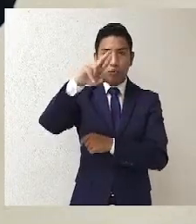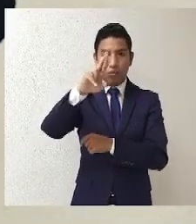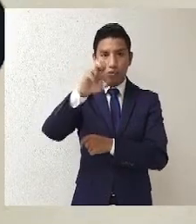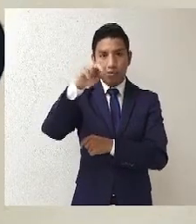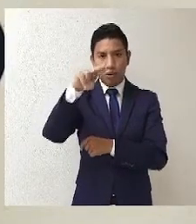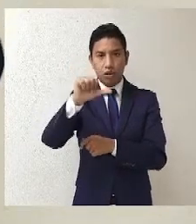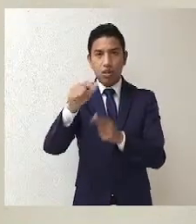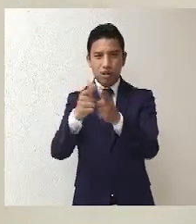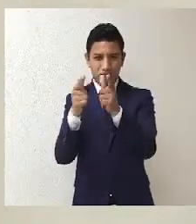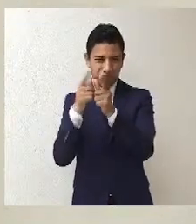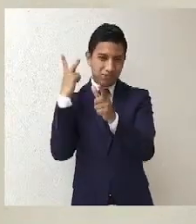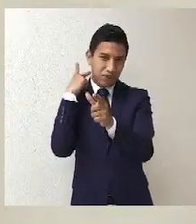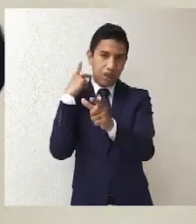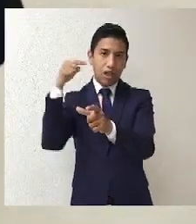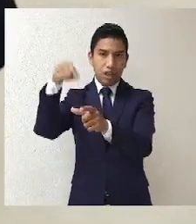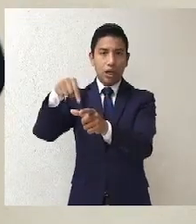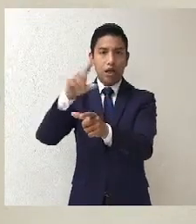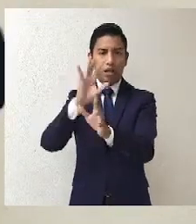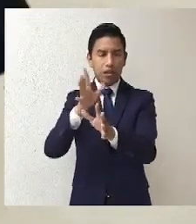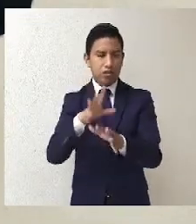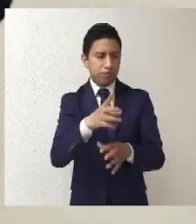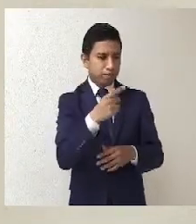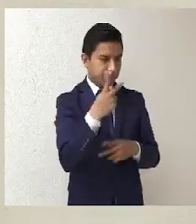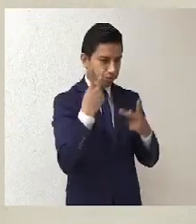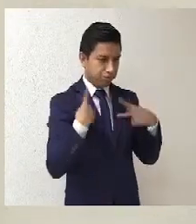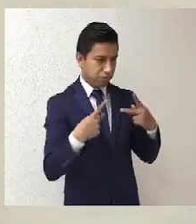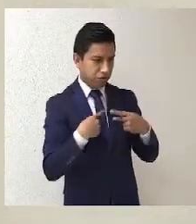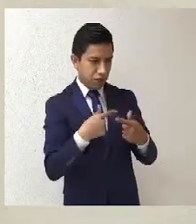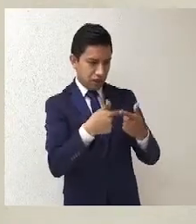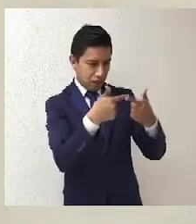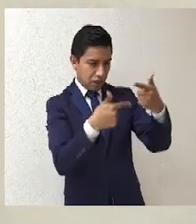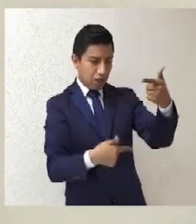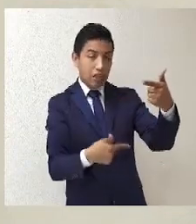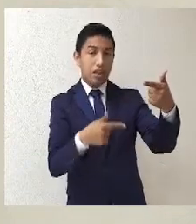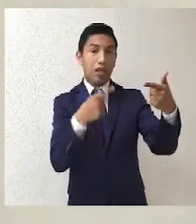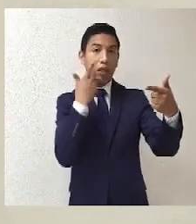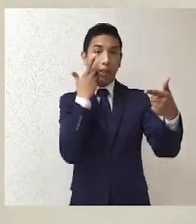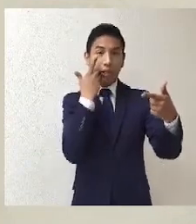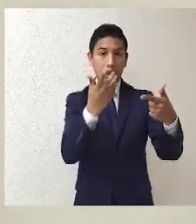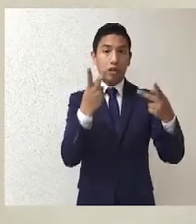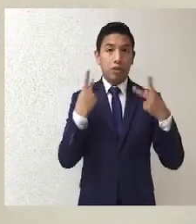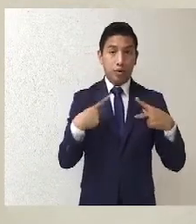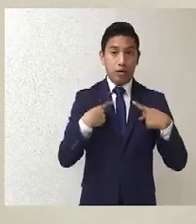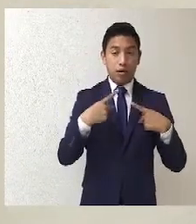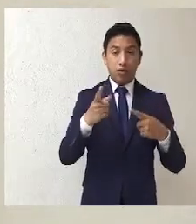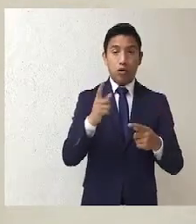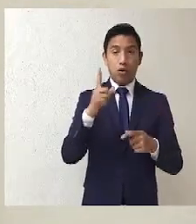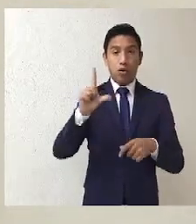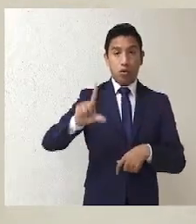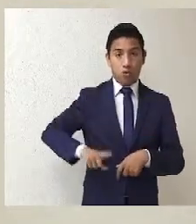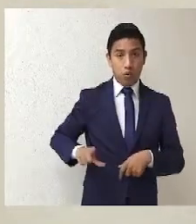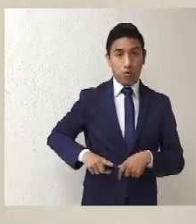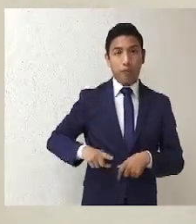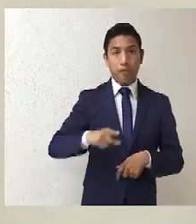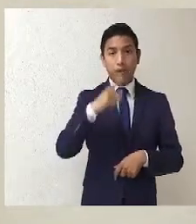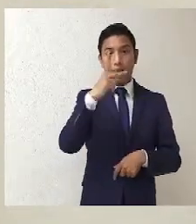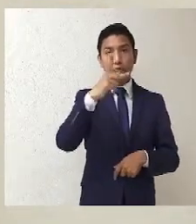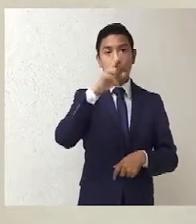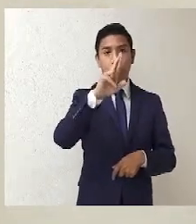el perfil, emitiría una lista con los ciudadanos que fueron aprobados como